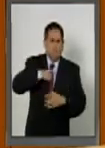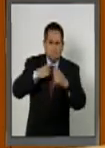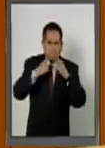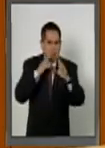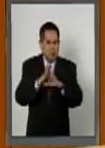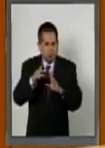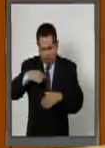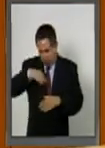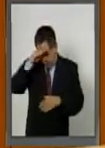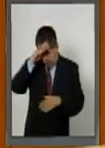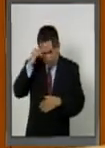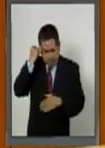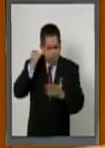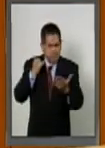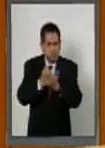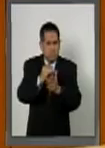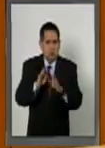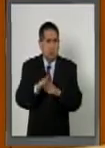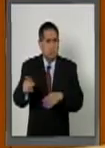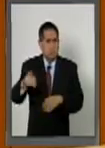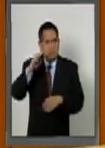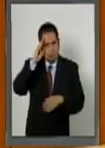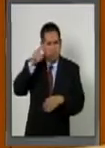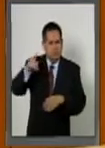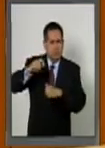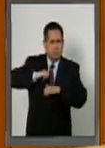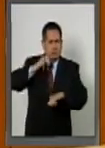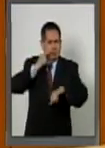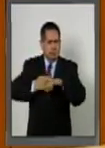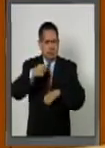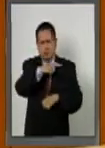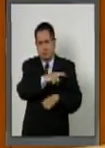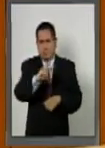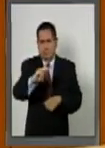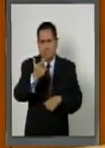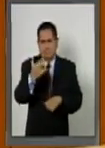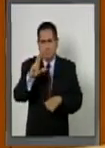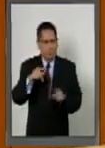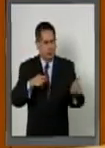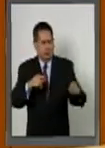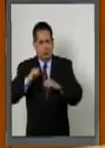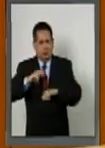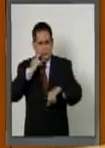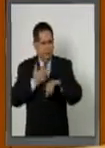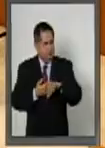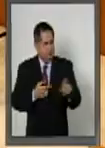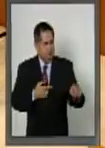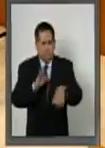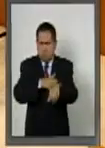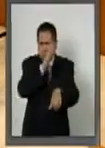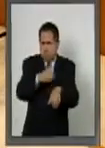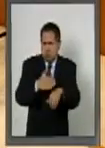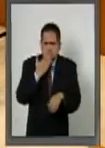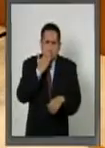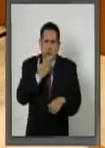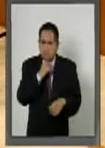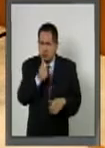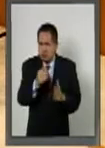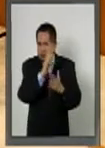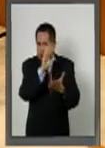sostengo que el señor que está encargado de la Procuraduría de Justicia no cumple el requisito constitucional.